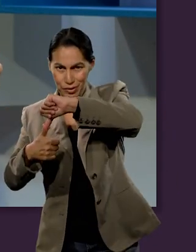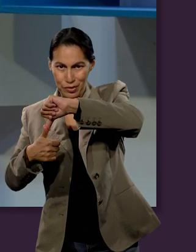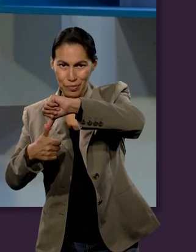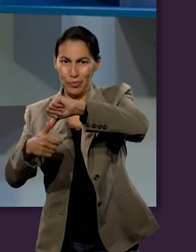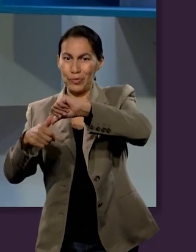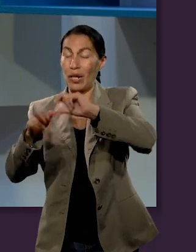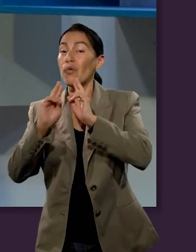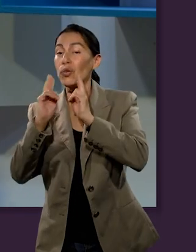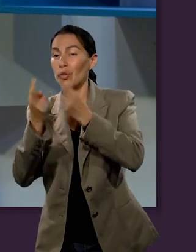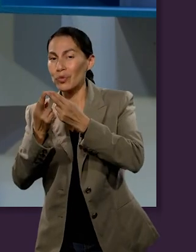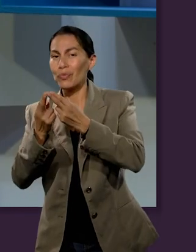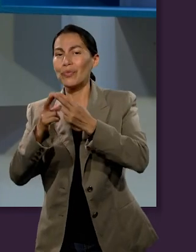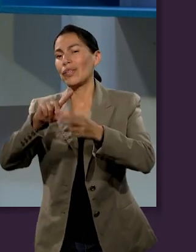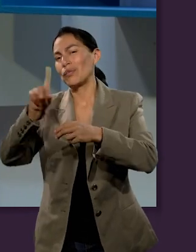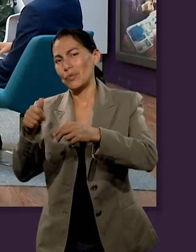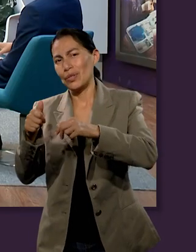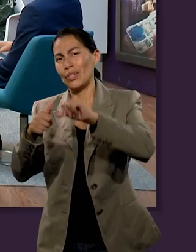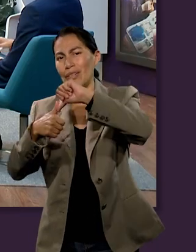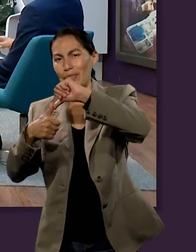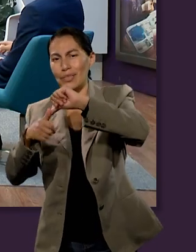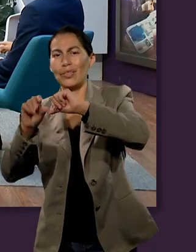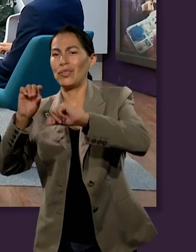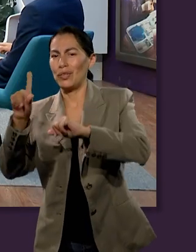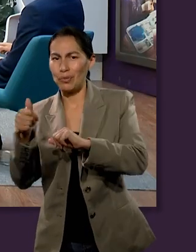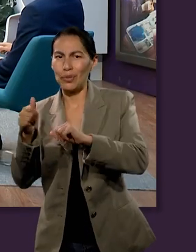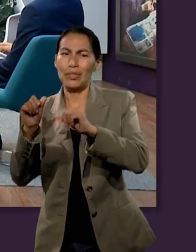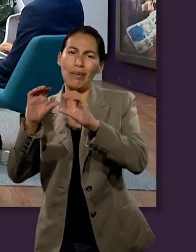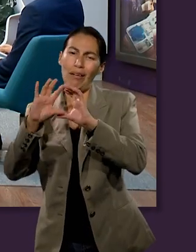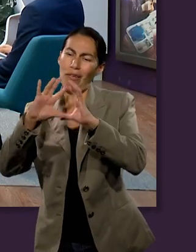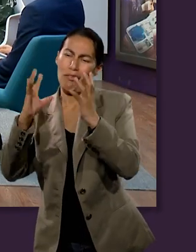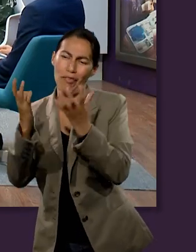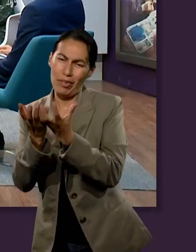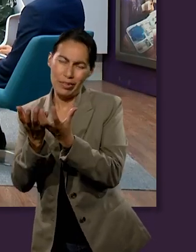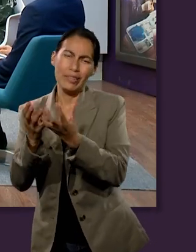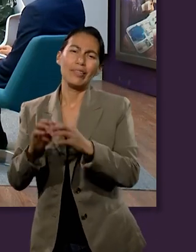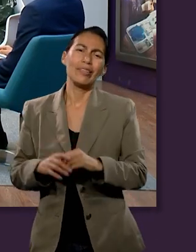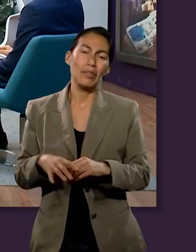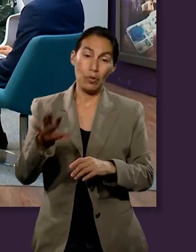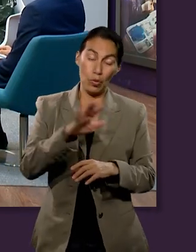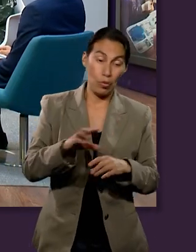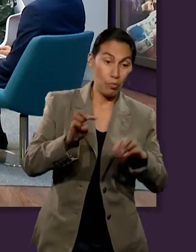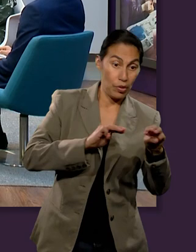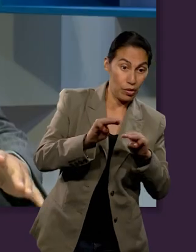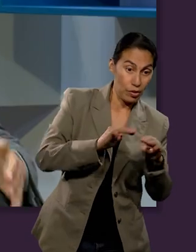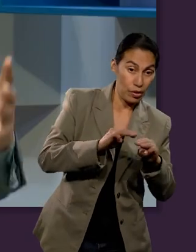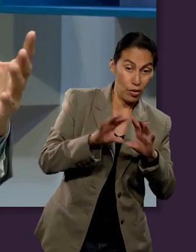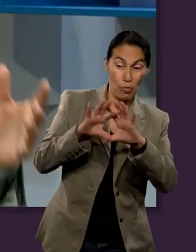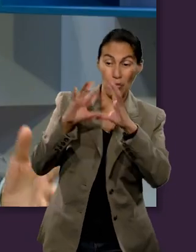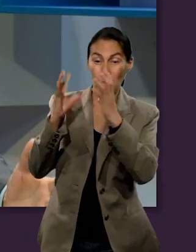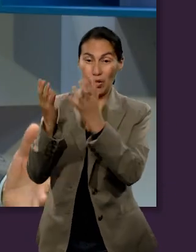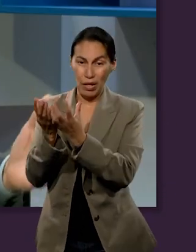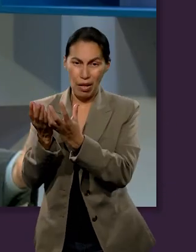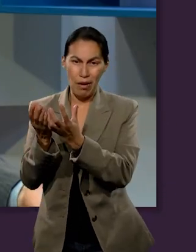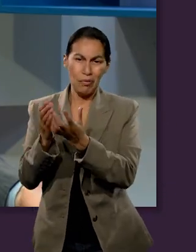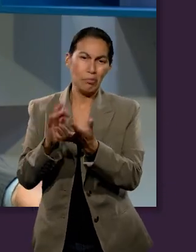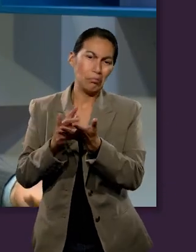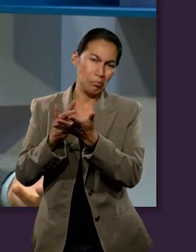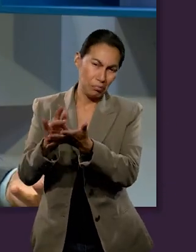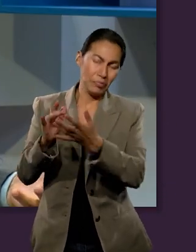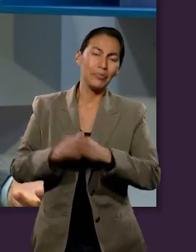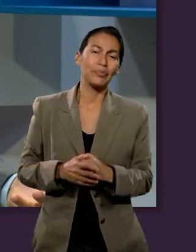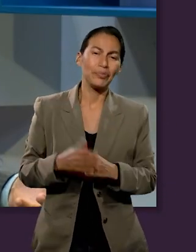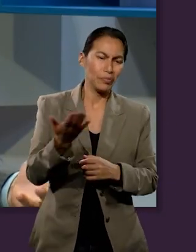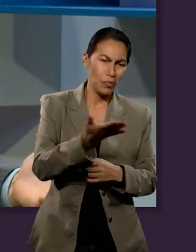tesorería de la asociación a la unión y a la conferencia general. Así más o menos sería para que se sostenga el ministerio mundial.